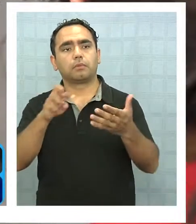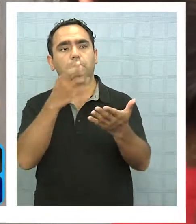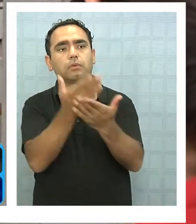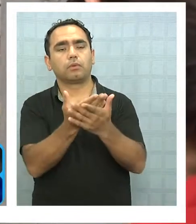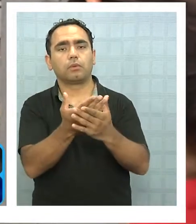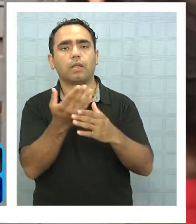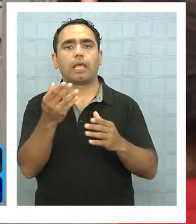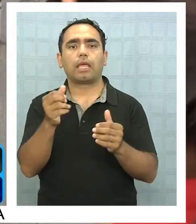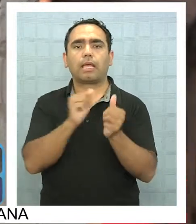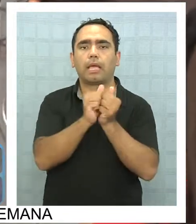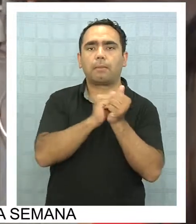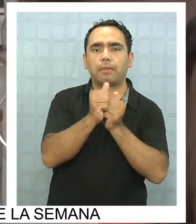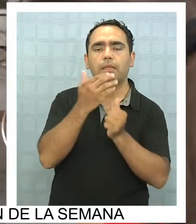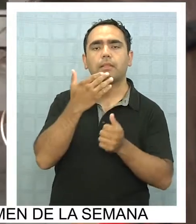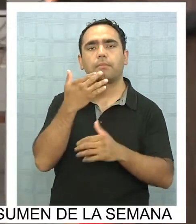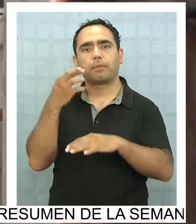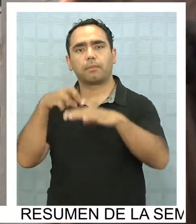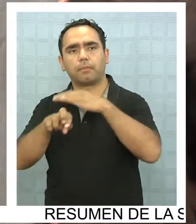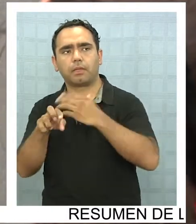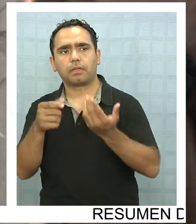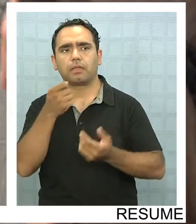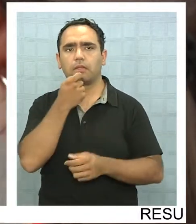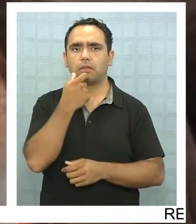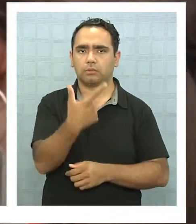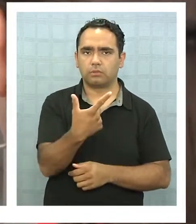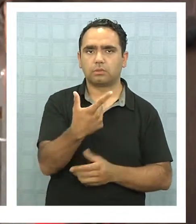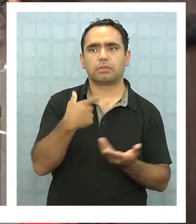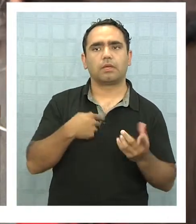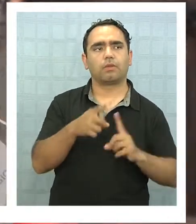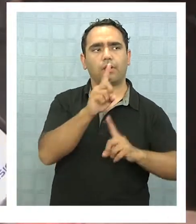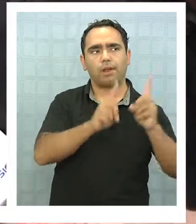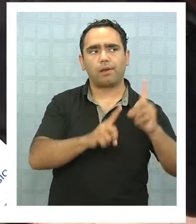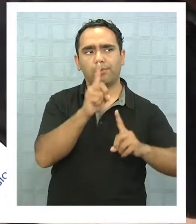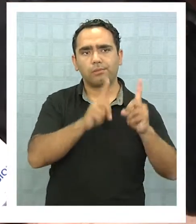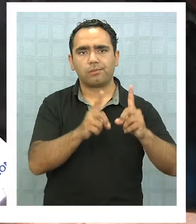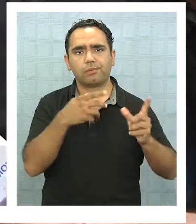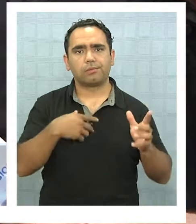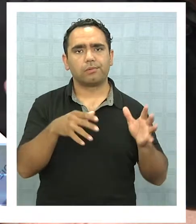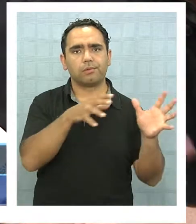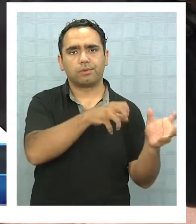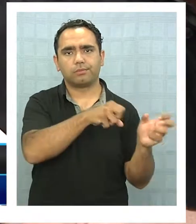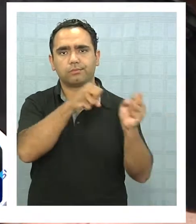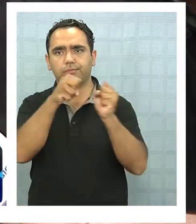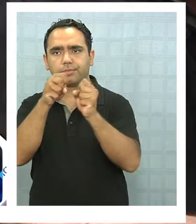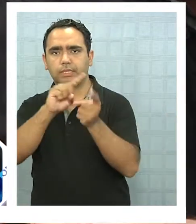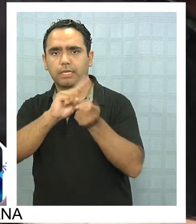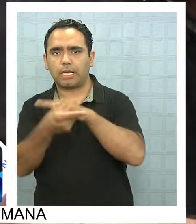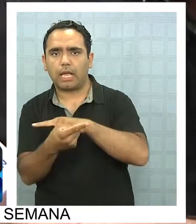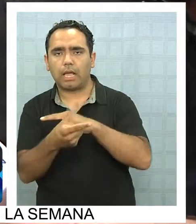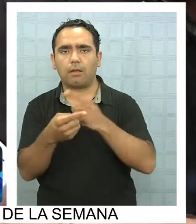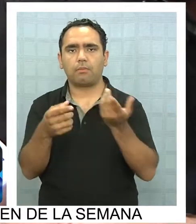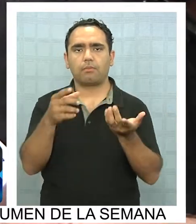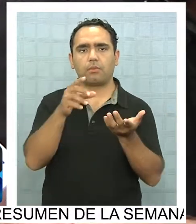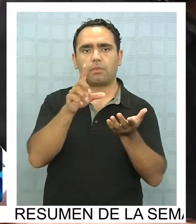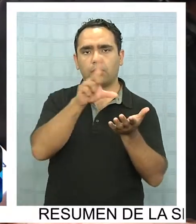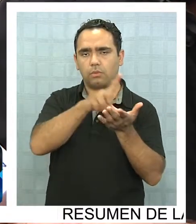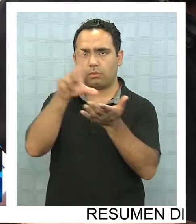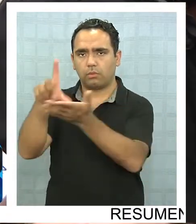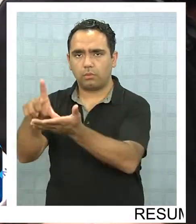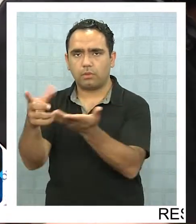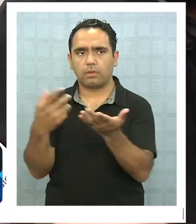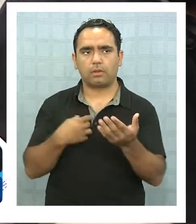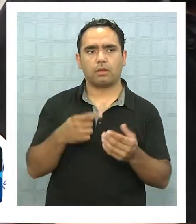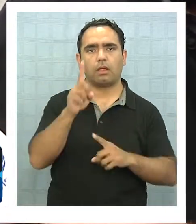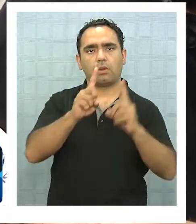denunciaron formalmente acarreo en sus respectivas comunas. Nosotros estamos presentando una querella para todas las personas que dieron su domicilio